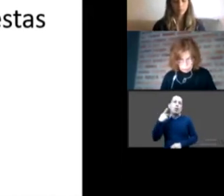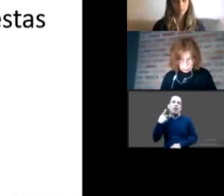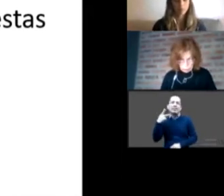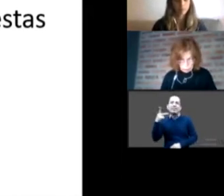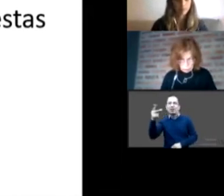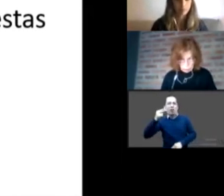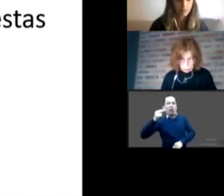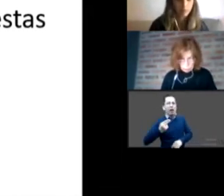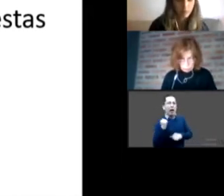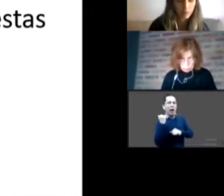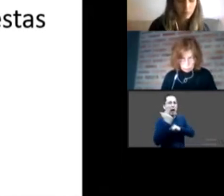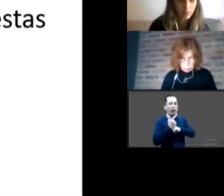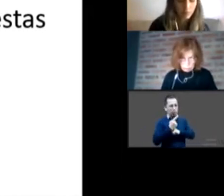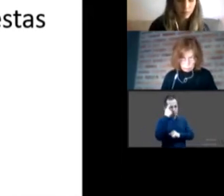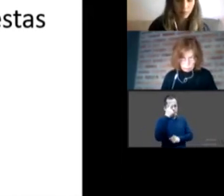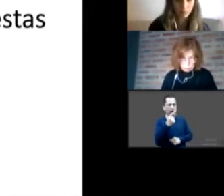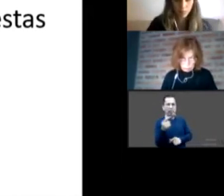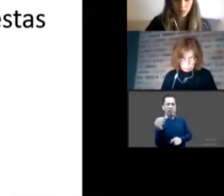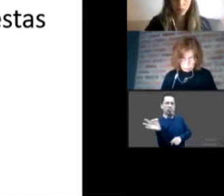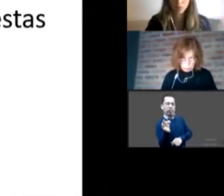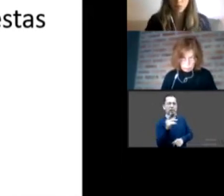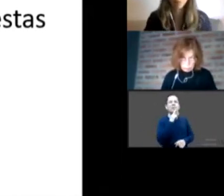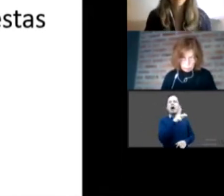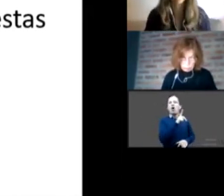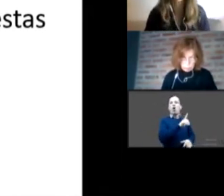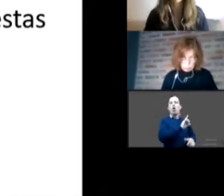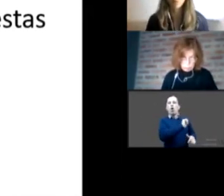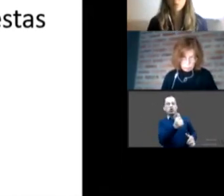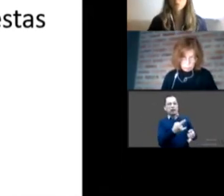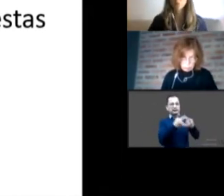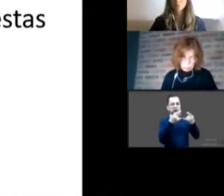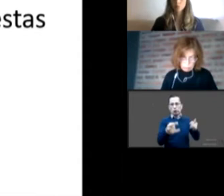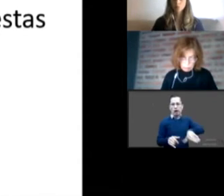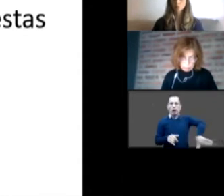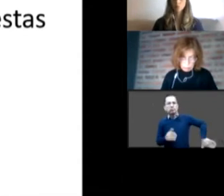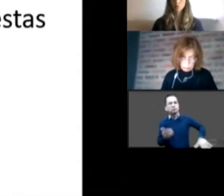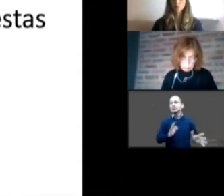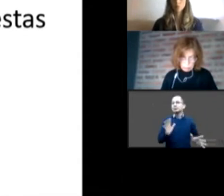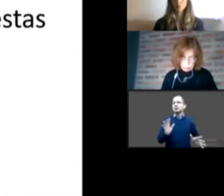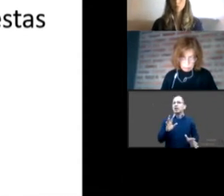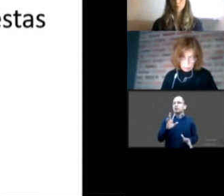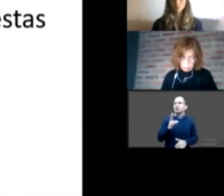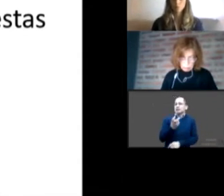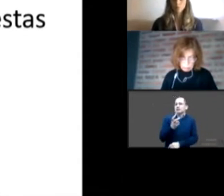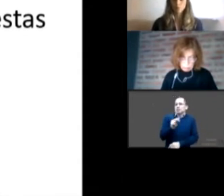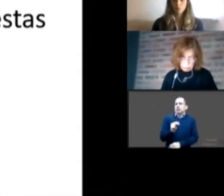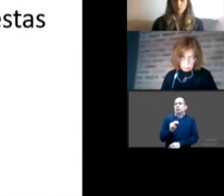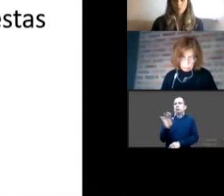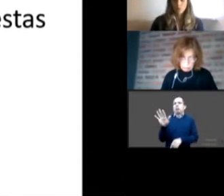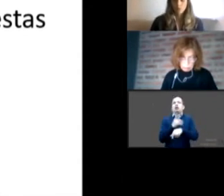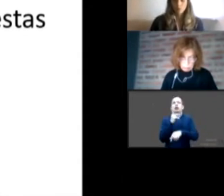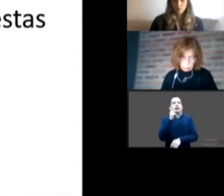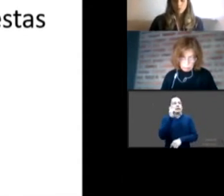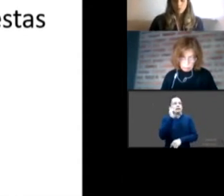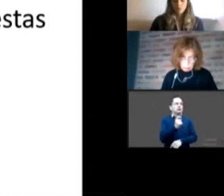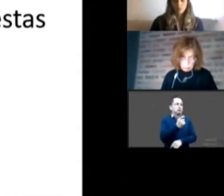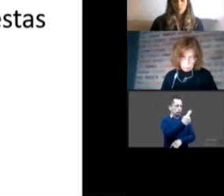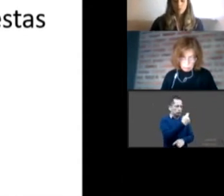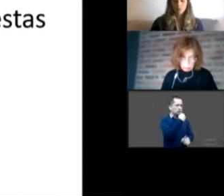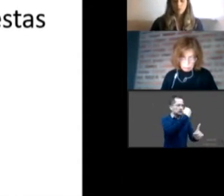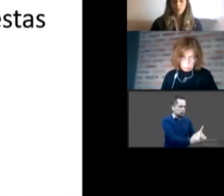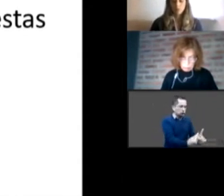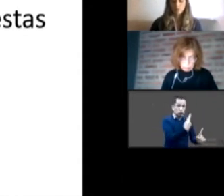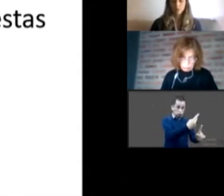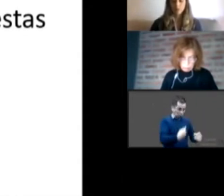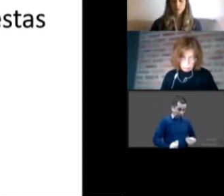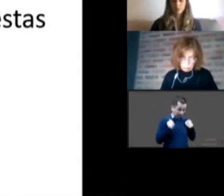oficiales y que no tengan que ver realmente con la vida de los niños de los